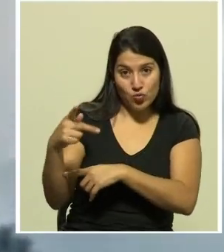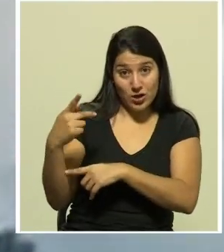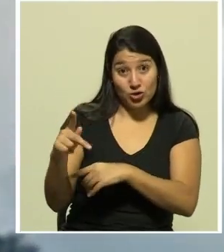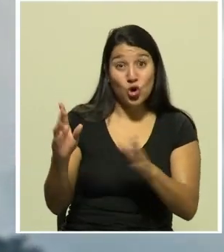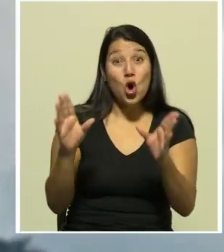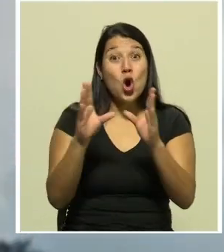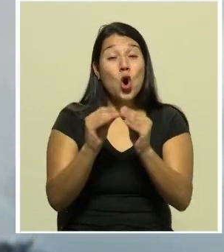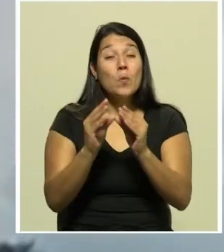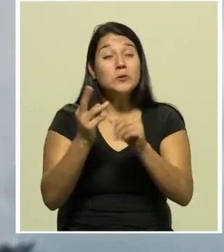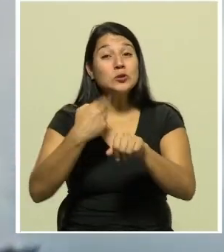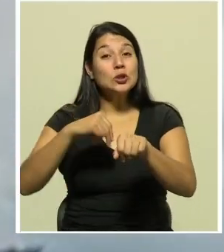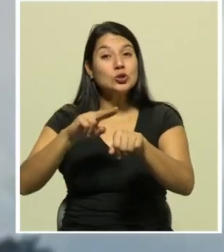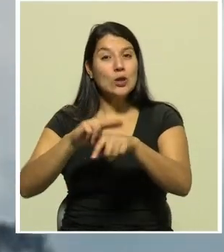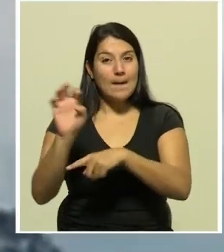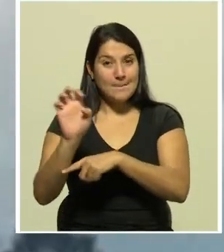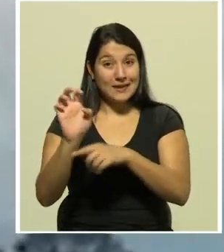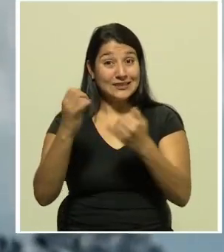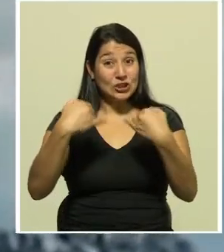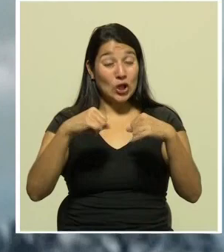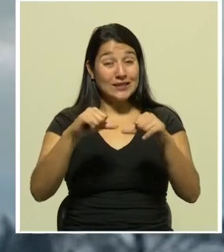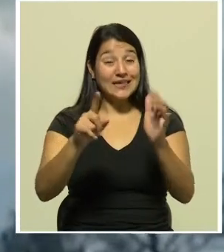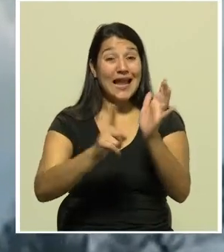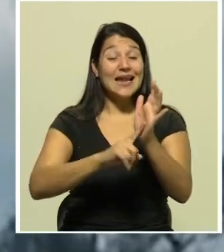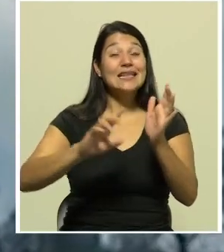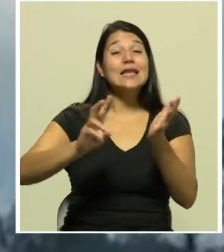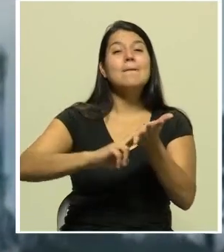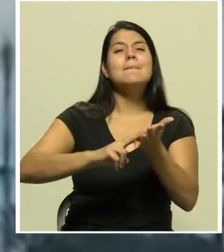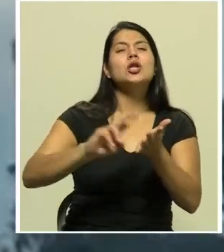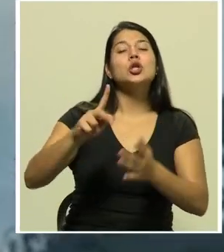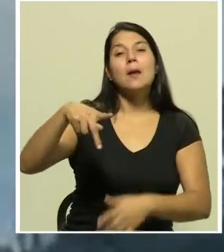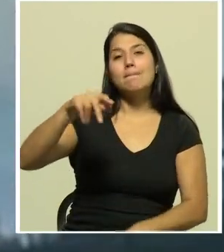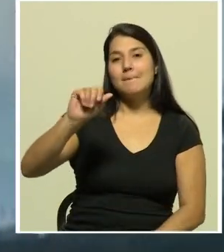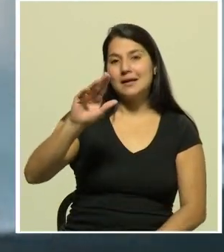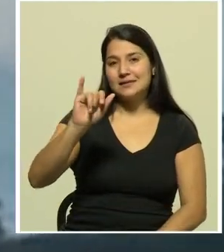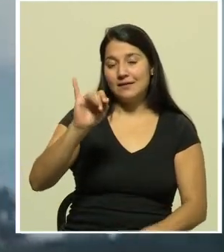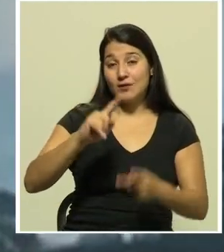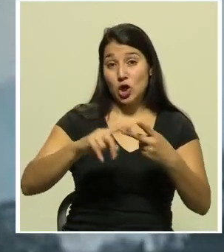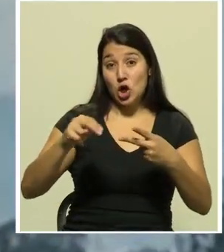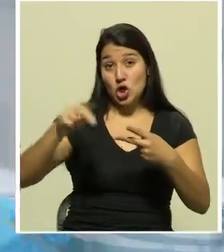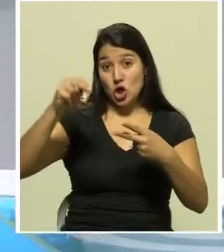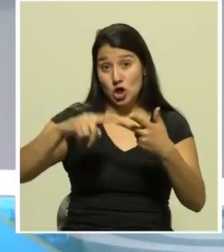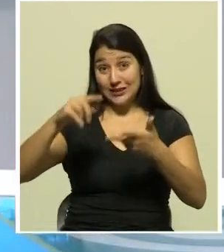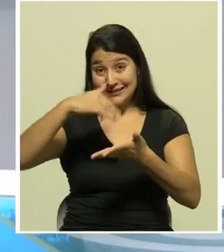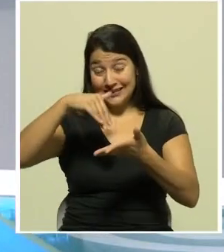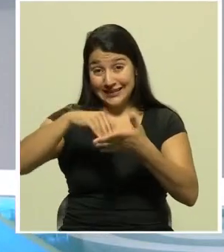emergencias mantiene la alerta verde para el pacífico zona norte valle central y el caribe